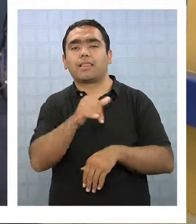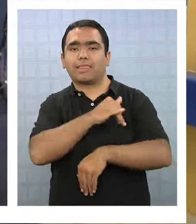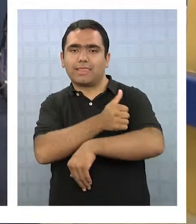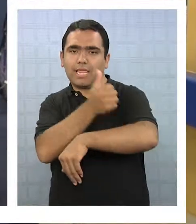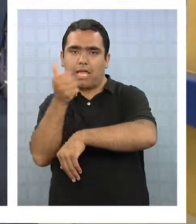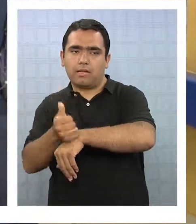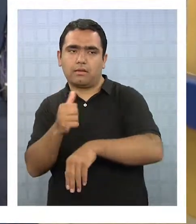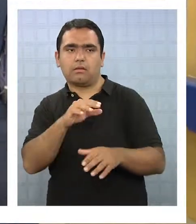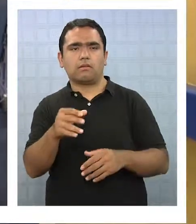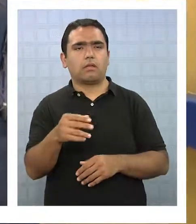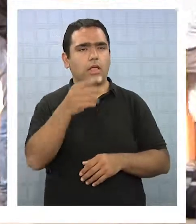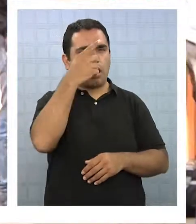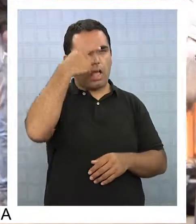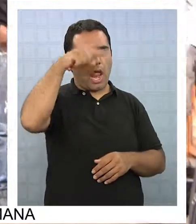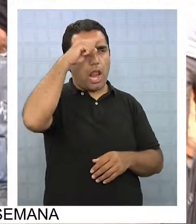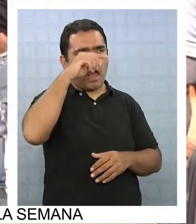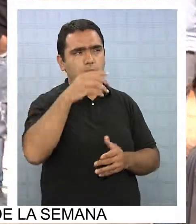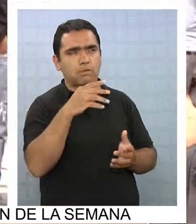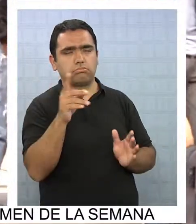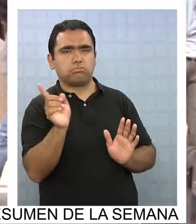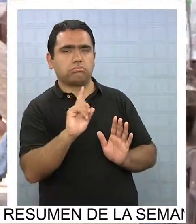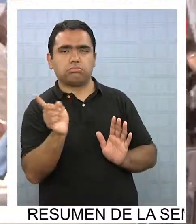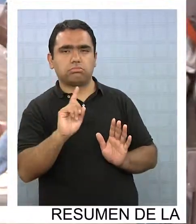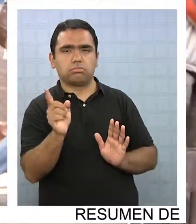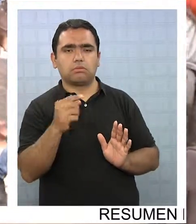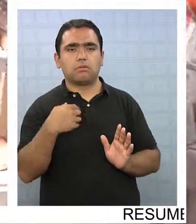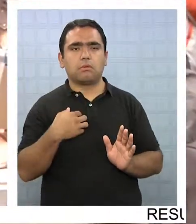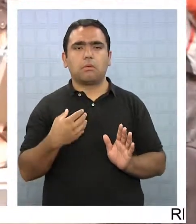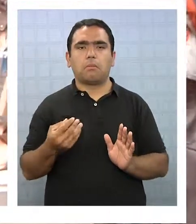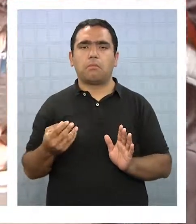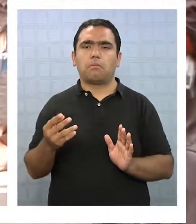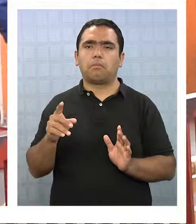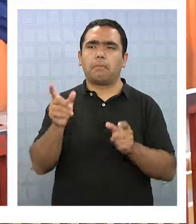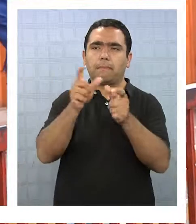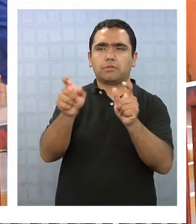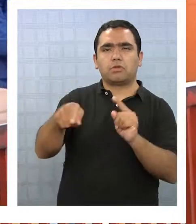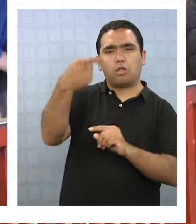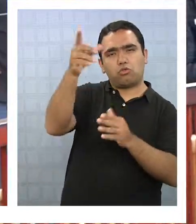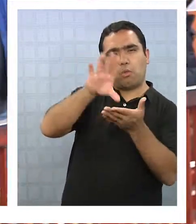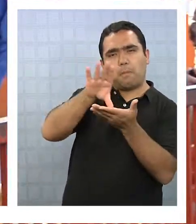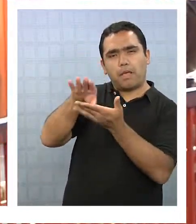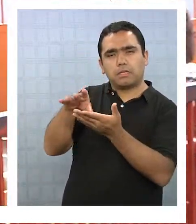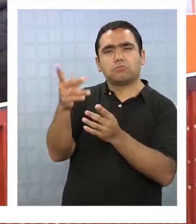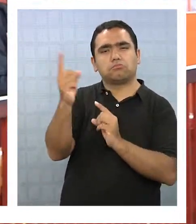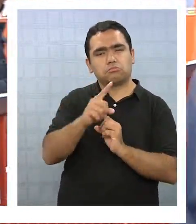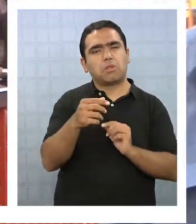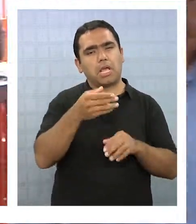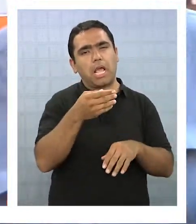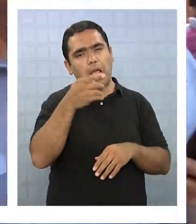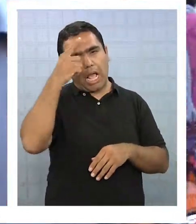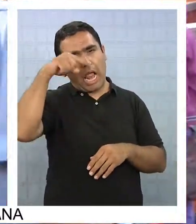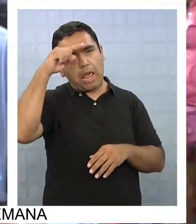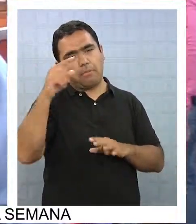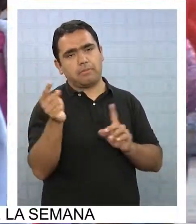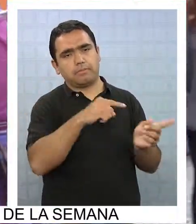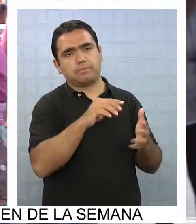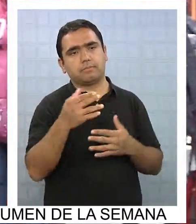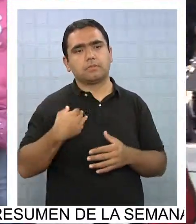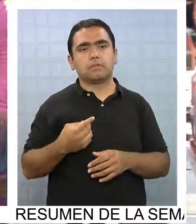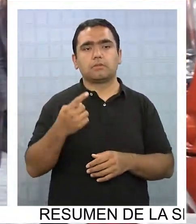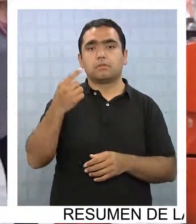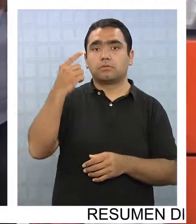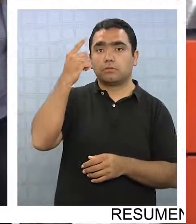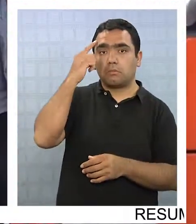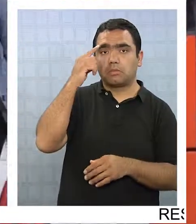Para Calama viajan más extranjero. ¿Pero chileno? No. Arica, para tomar el destino de Tacna,